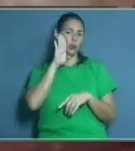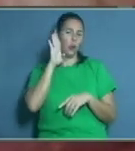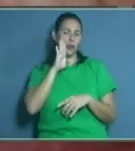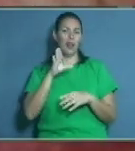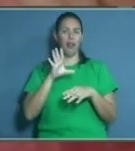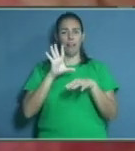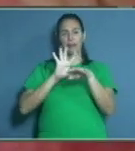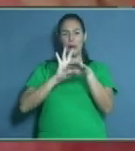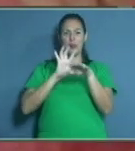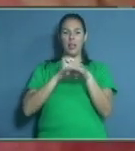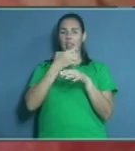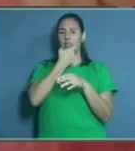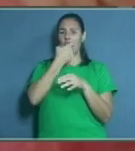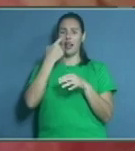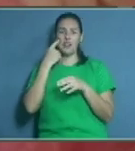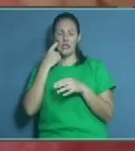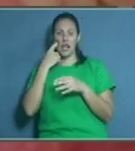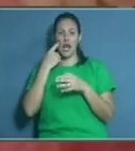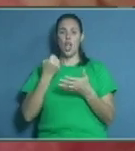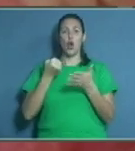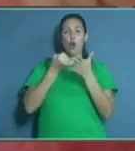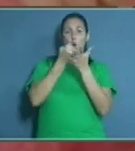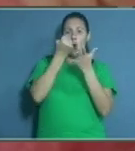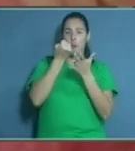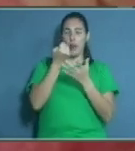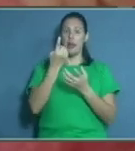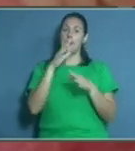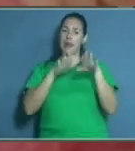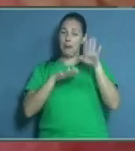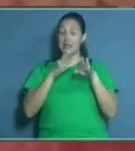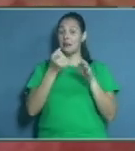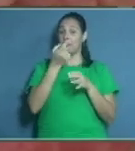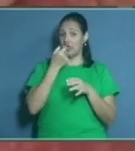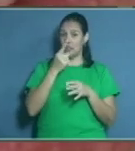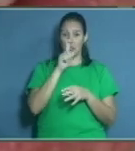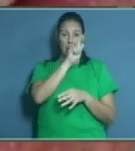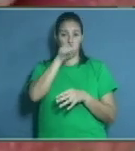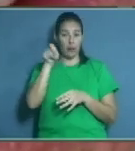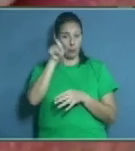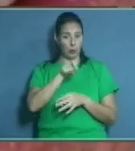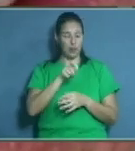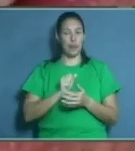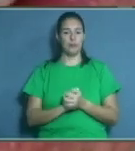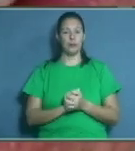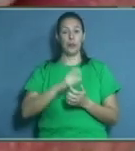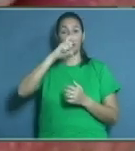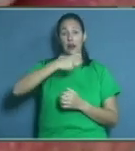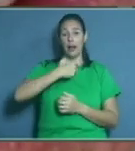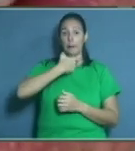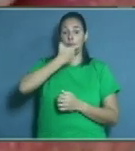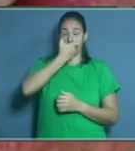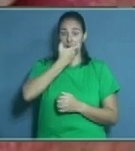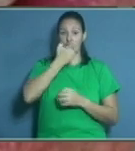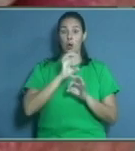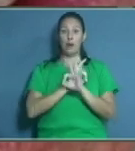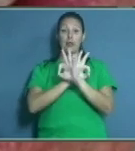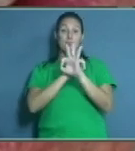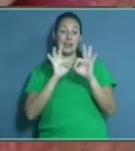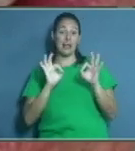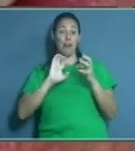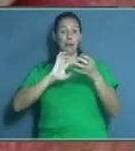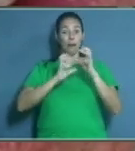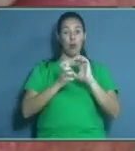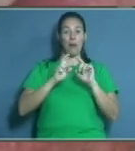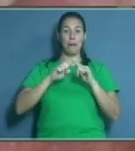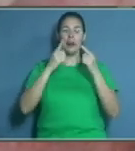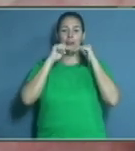las encías, golpes y hasta tratamientos dentales inadecuados. Las prótesis dentales son una excelente opción para recuper